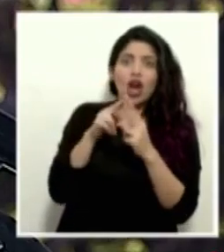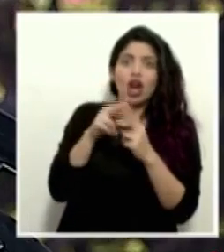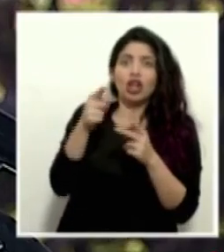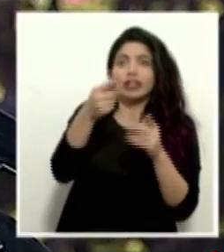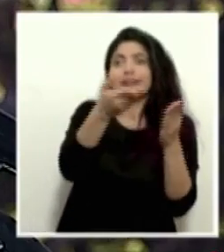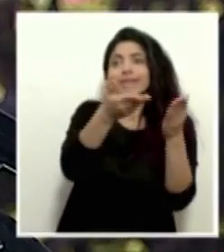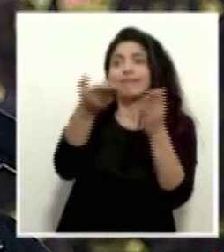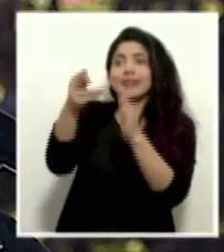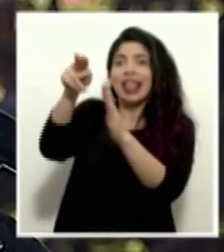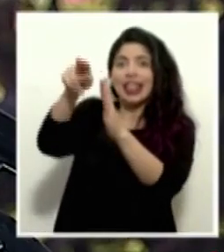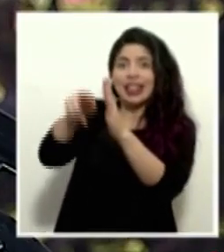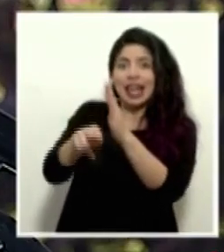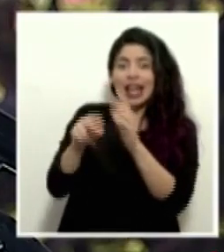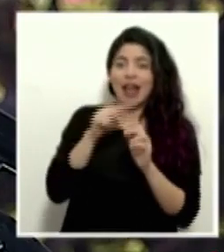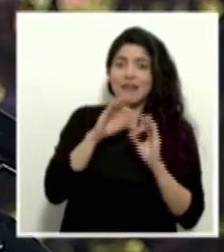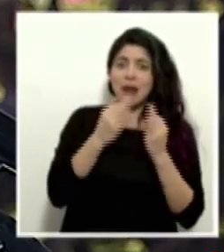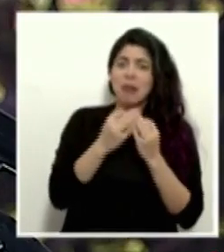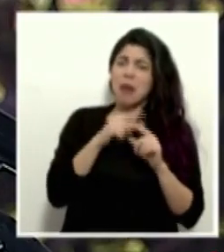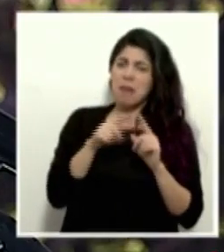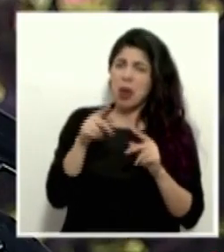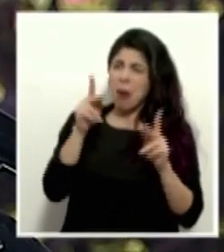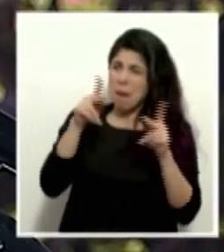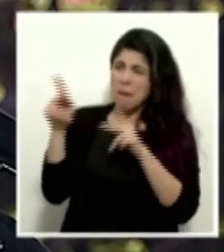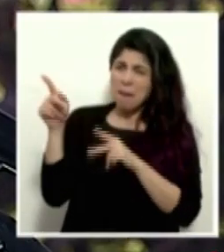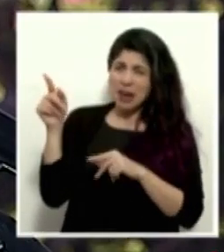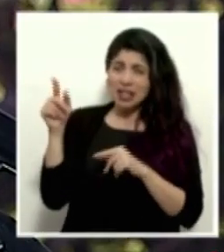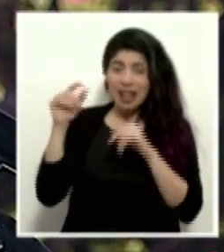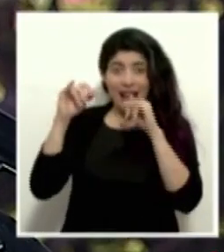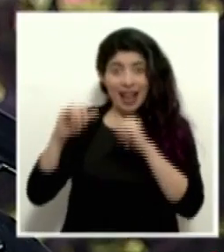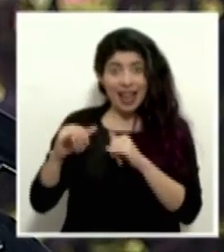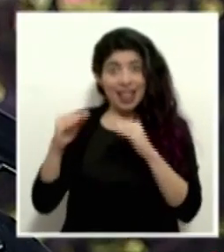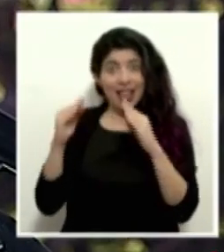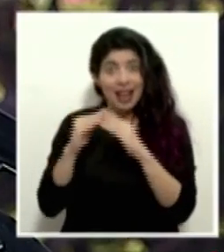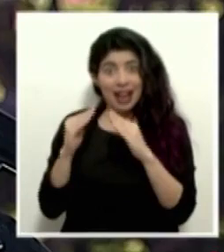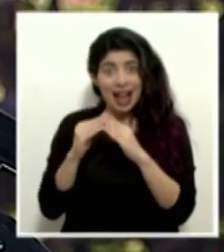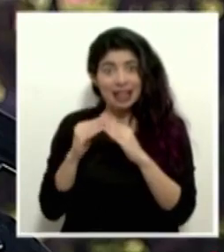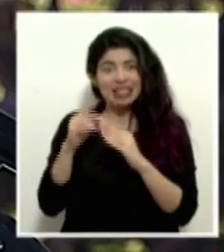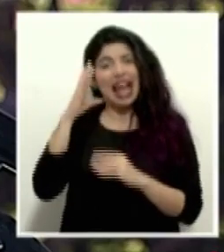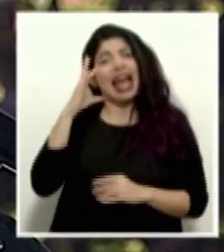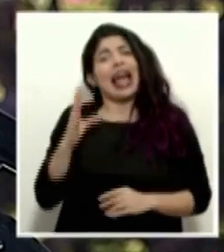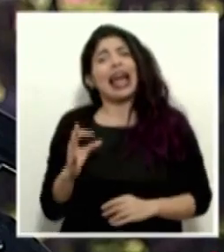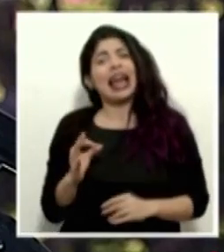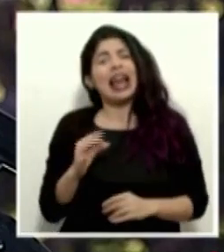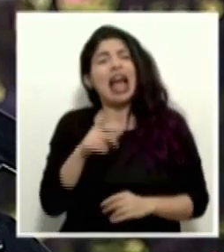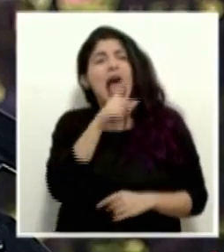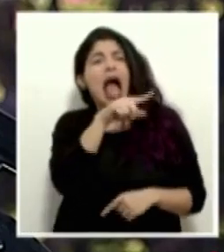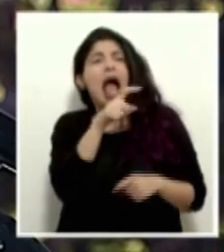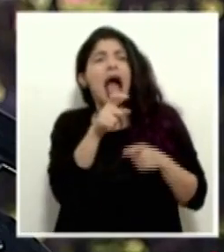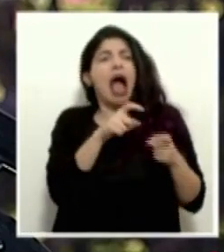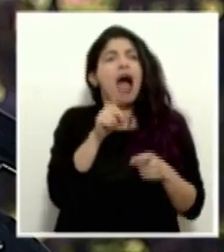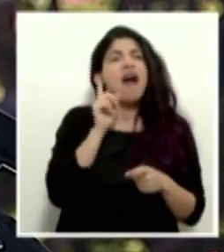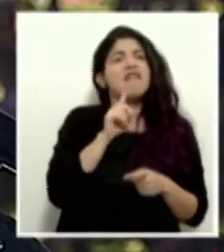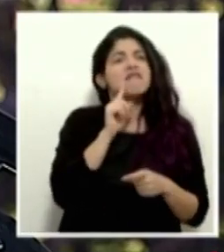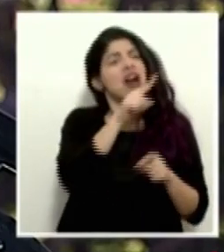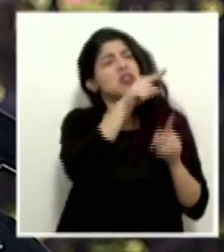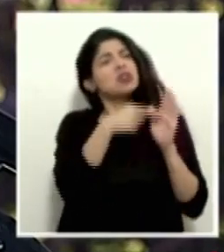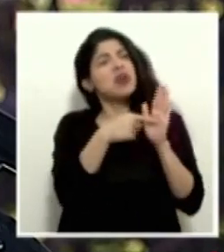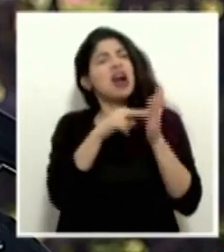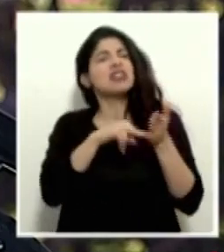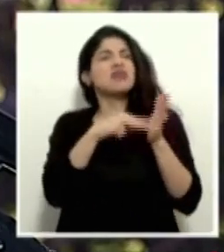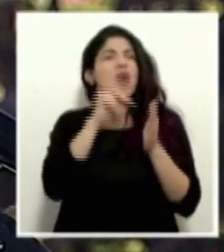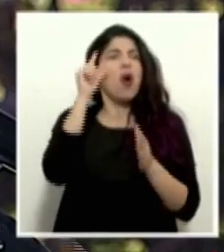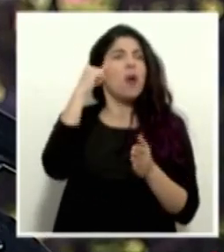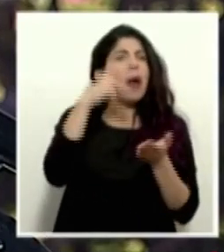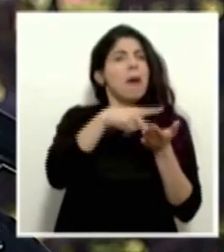adulta mayor. ¿Qué respuesta le da usted a todas esas personas que están en la casa y que están creyendo en esas conspiraciones de que, por ejemplo, por qué